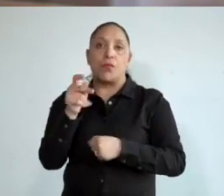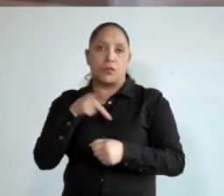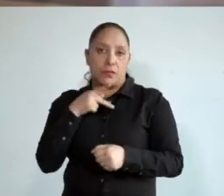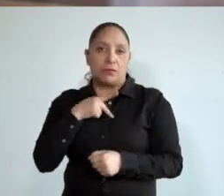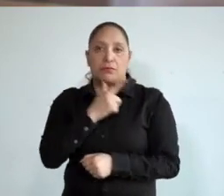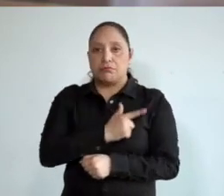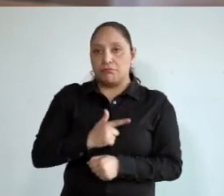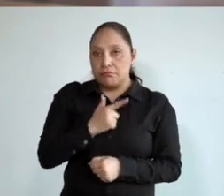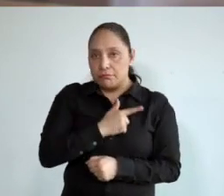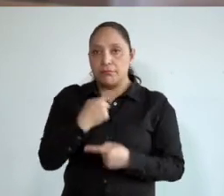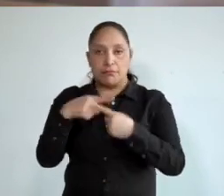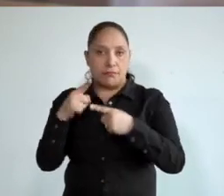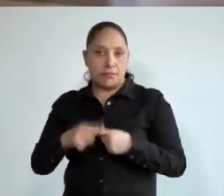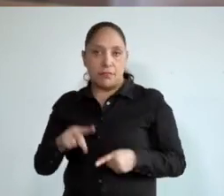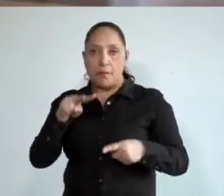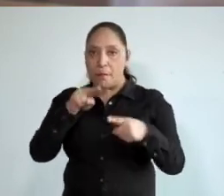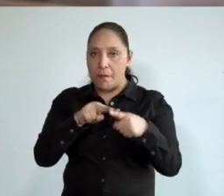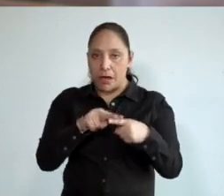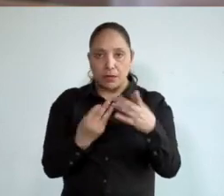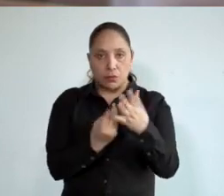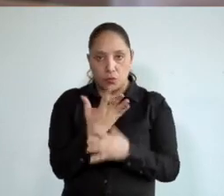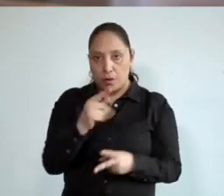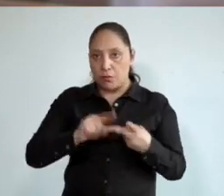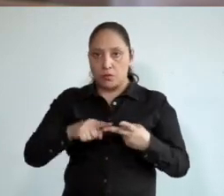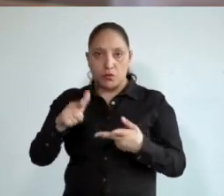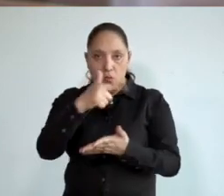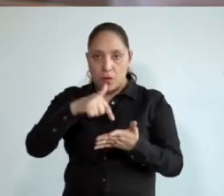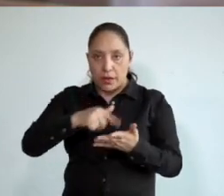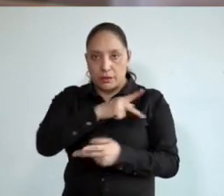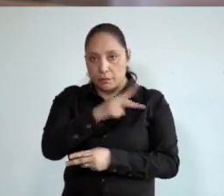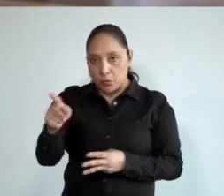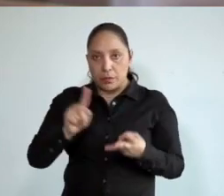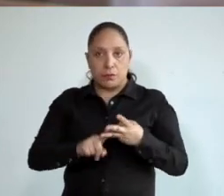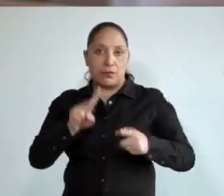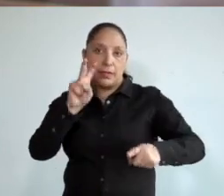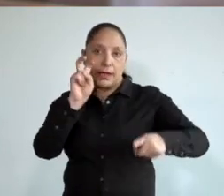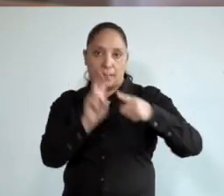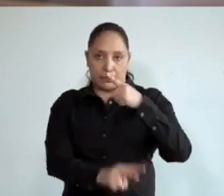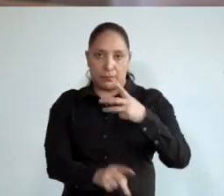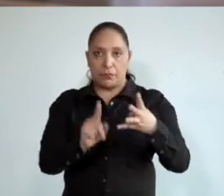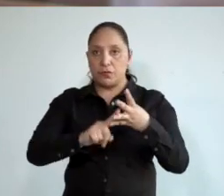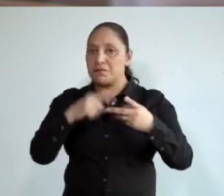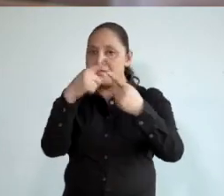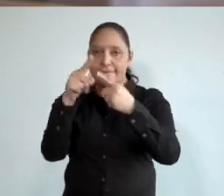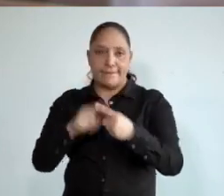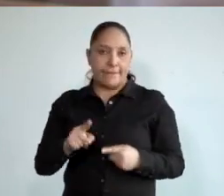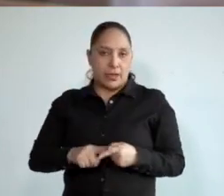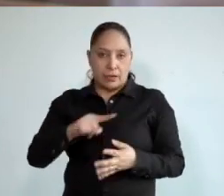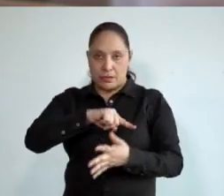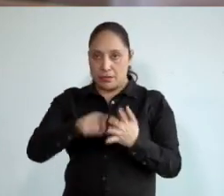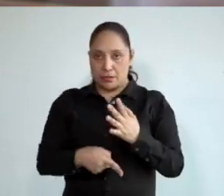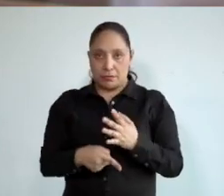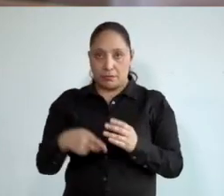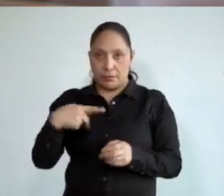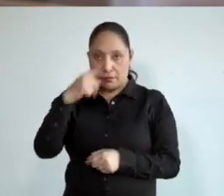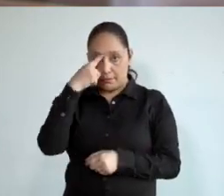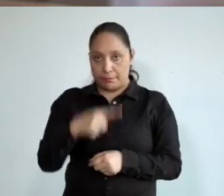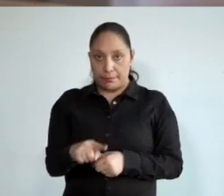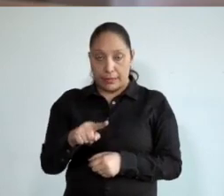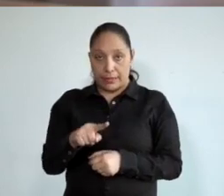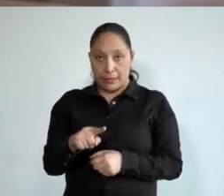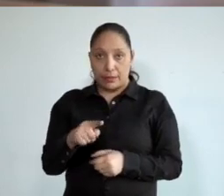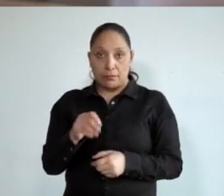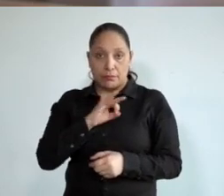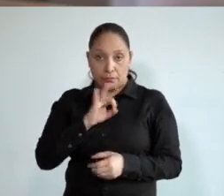públicos, los nuevos parques, el cablebus, el trolebus elevado y los senderos. Pero para salir de esta